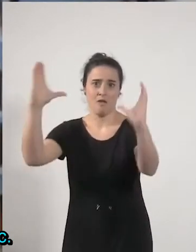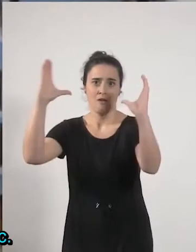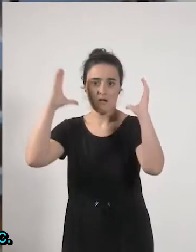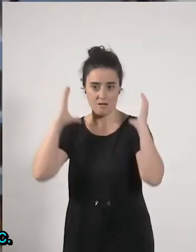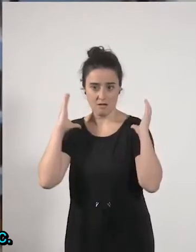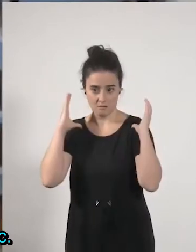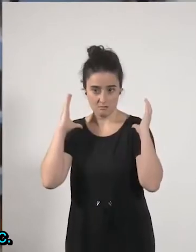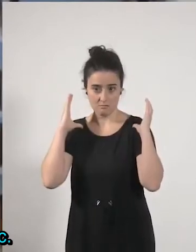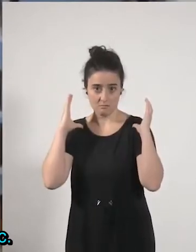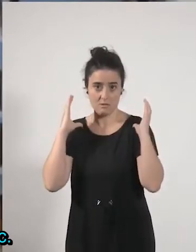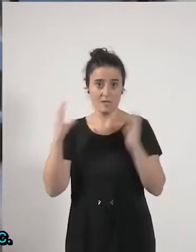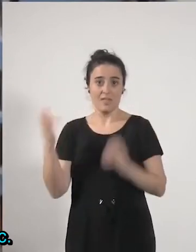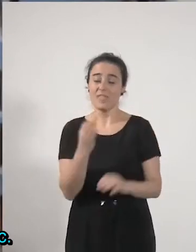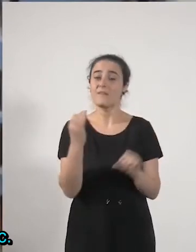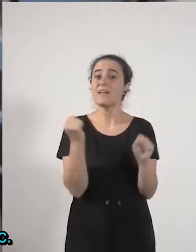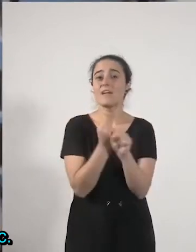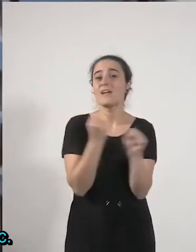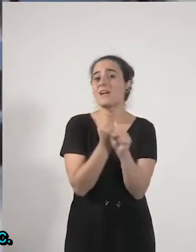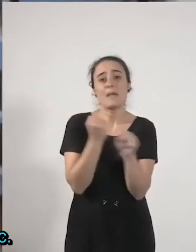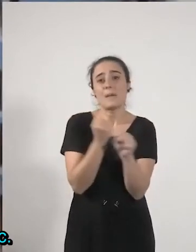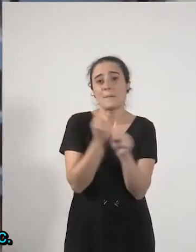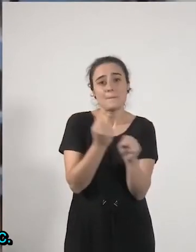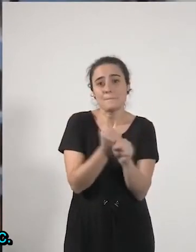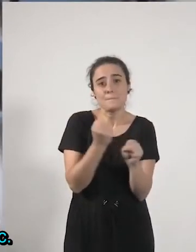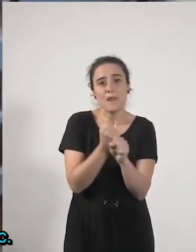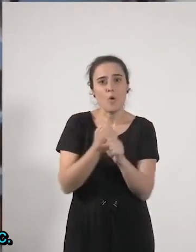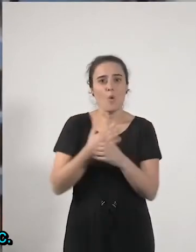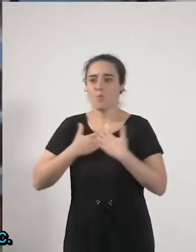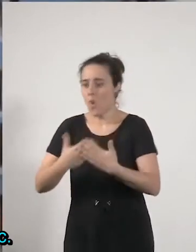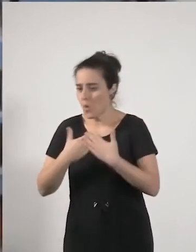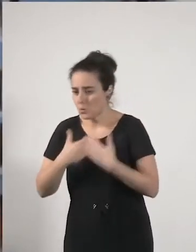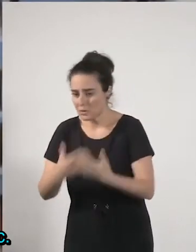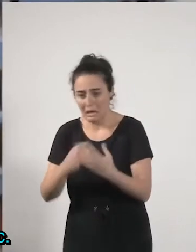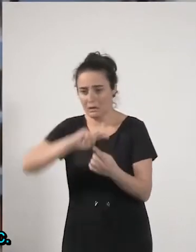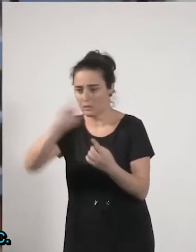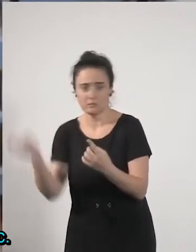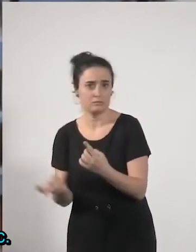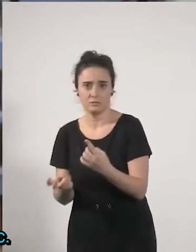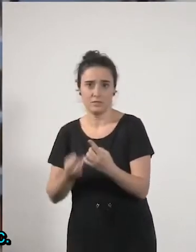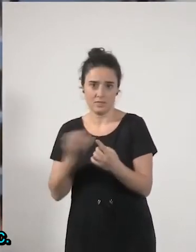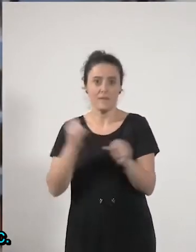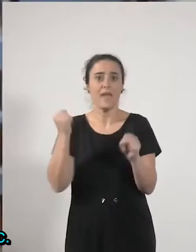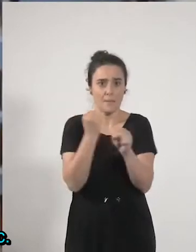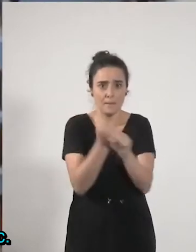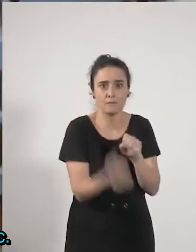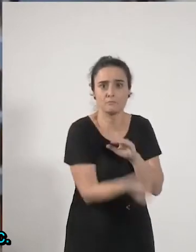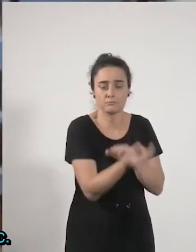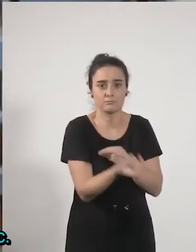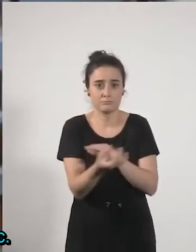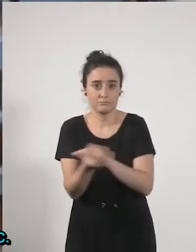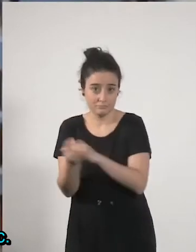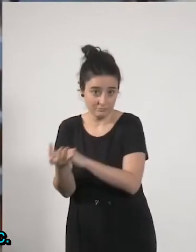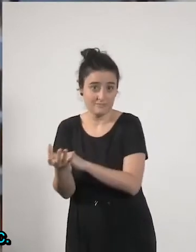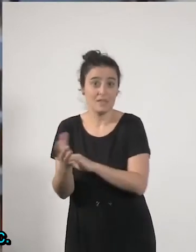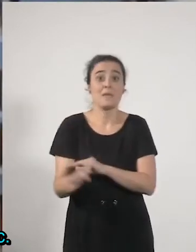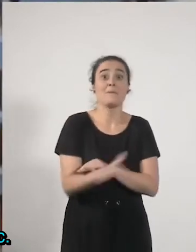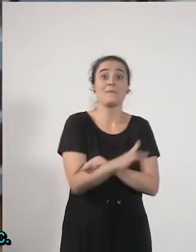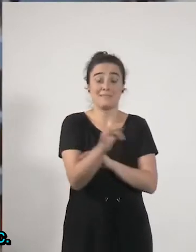no hay debe de haber empleos no debe de haber voluntariado etcétera sino empleos y empleos